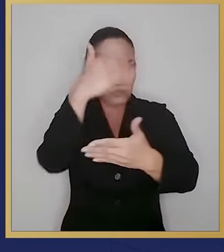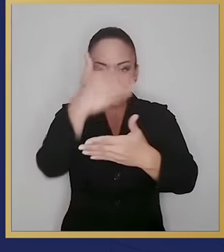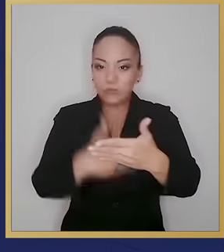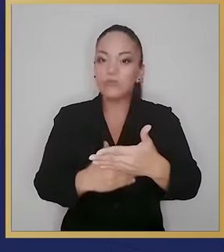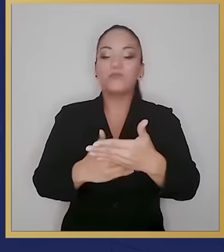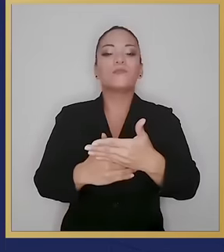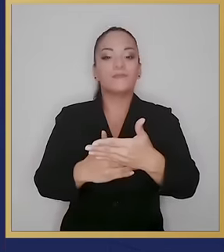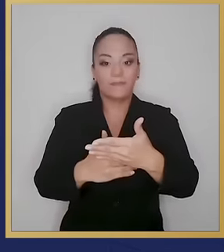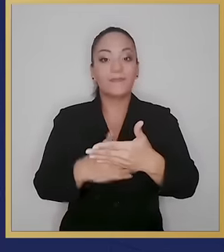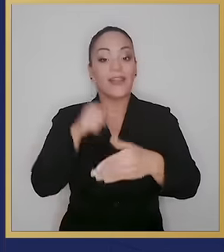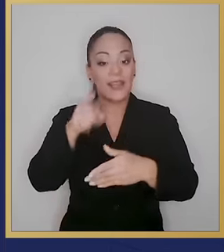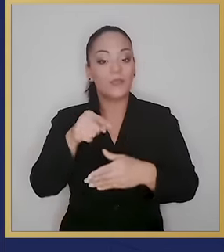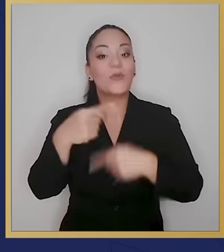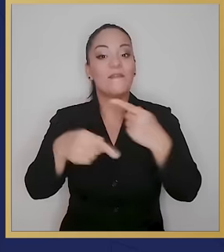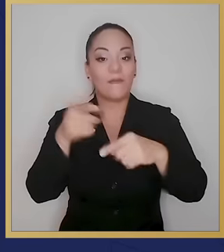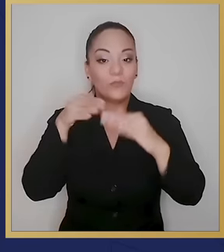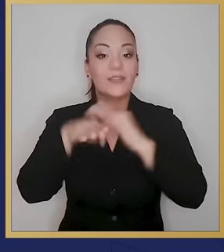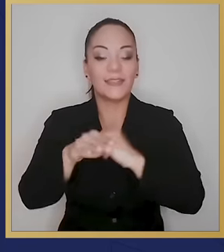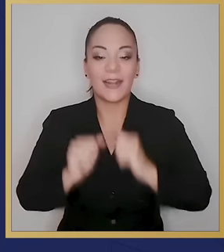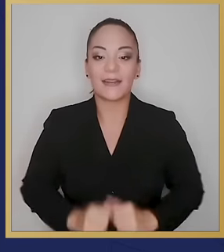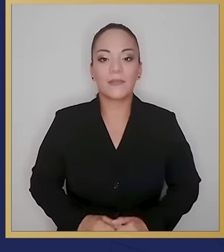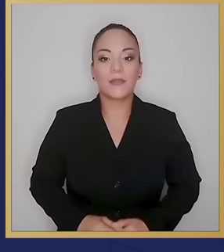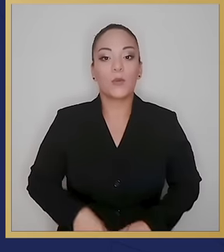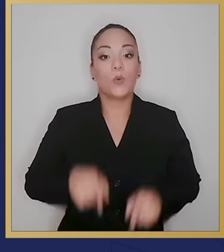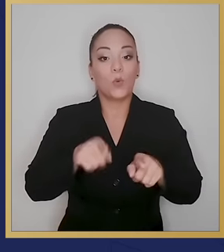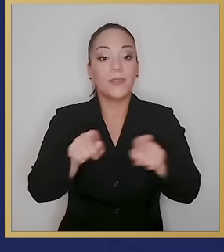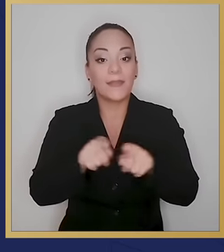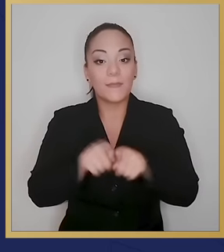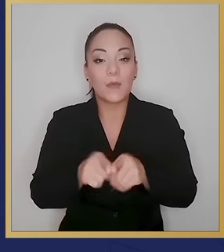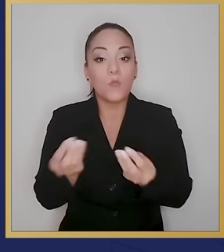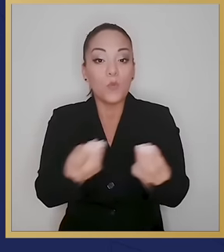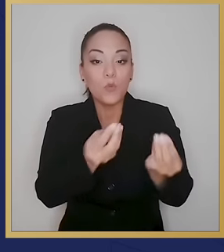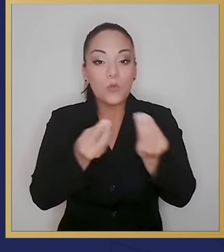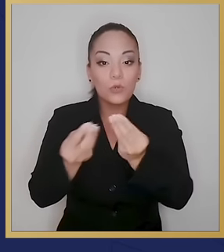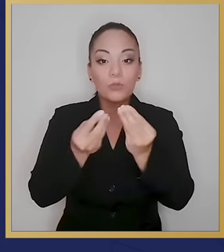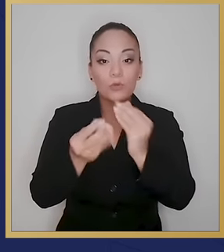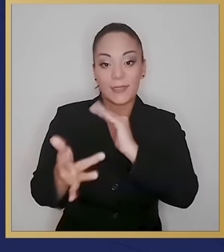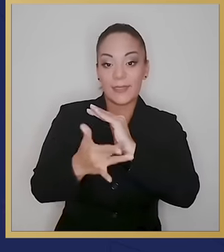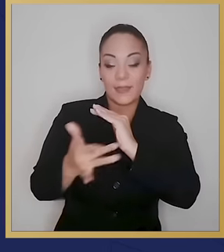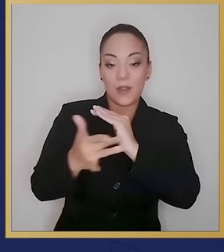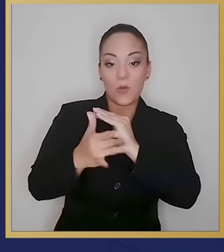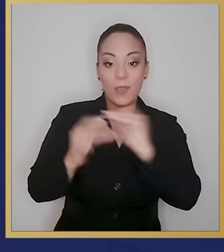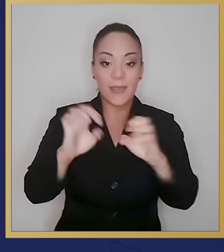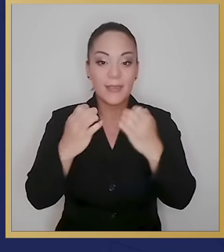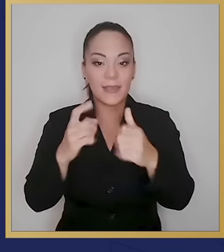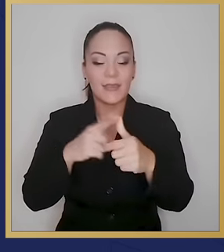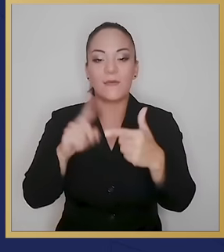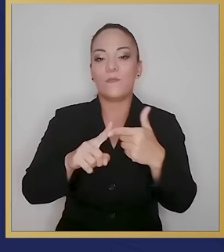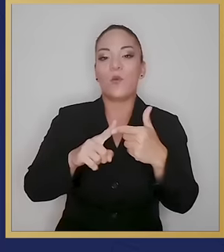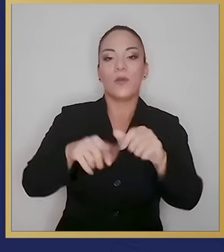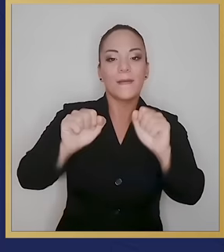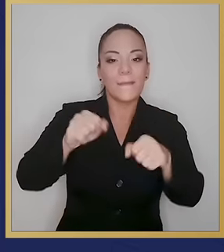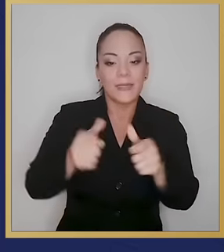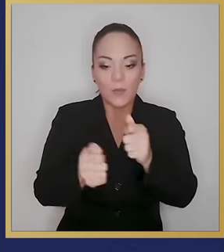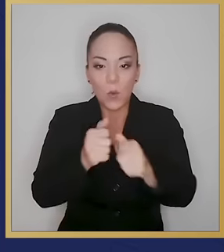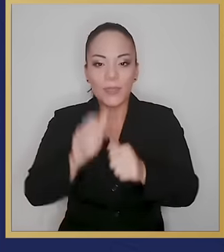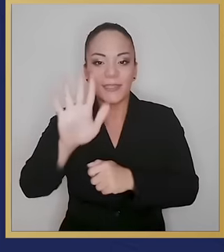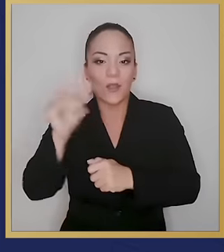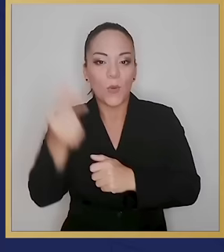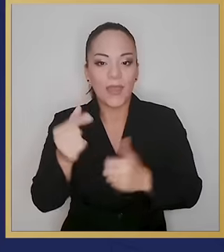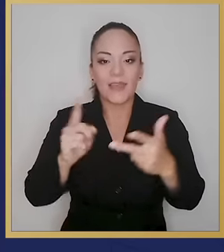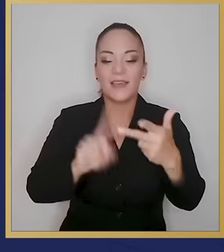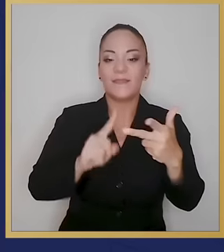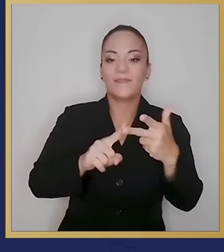informática en la que vamos a entrar. La cantidad de aparatos que permitirá la conectividad móvil con la red 5G y su enorme